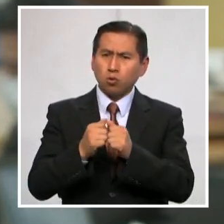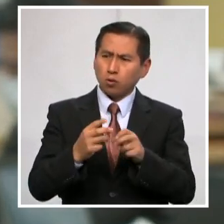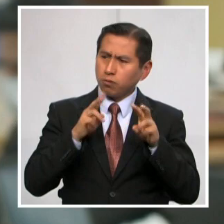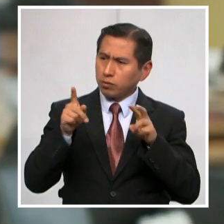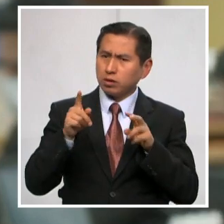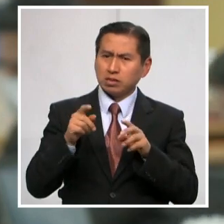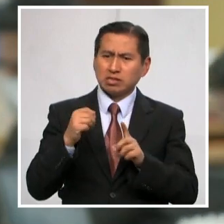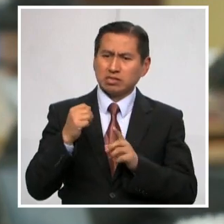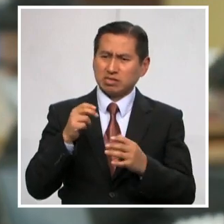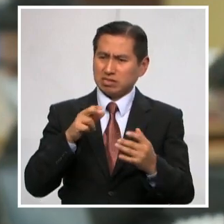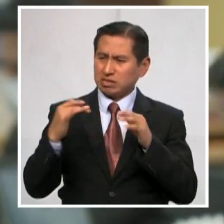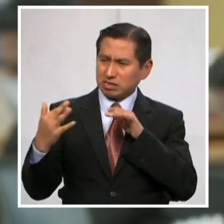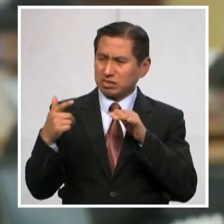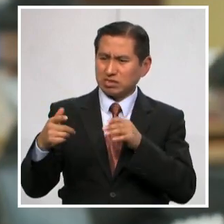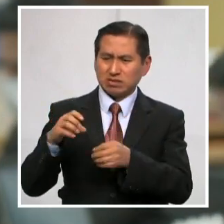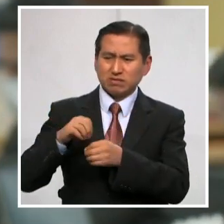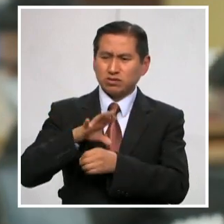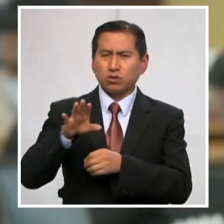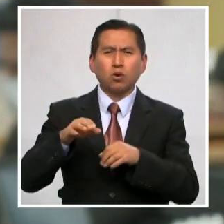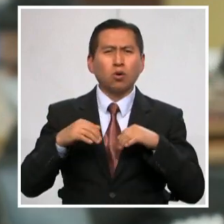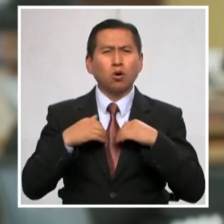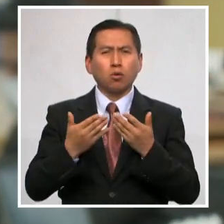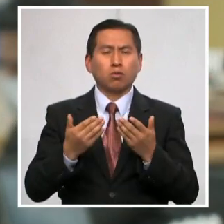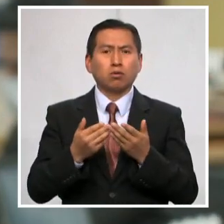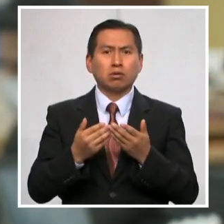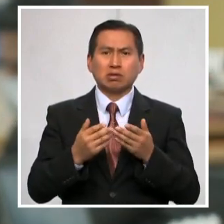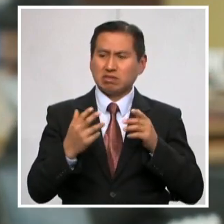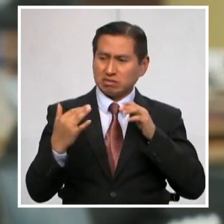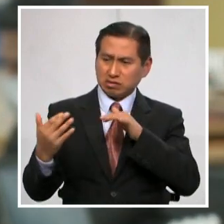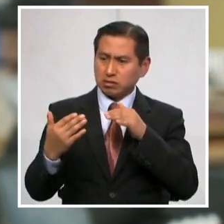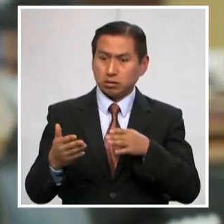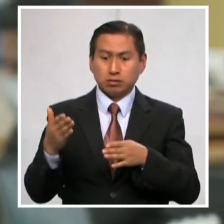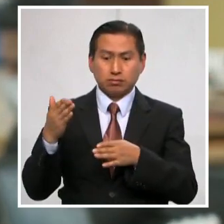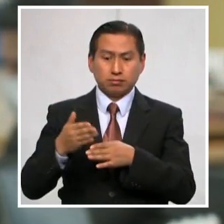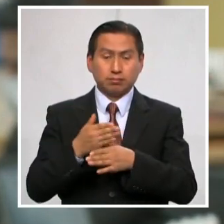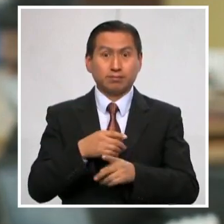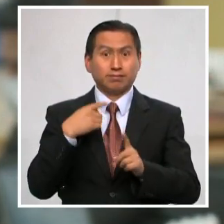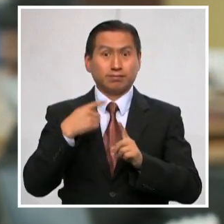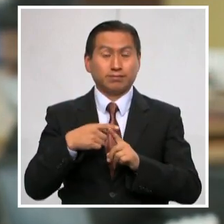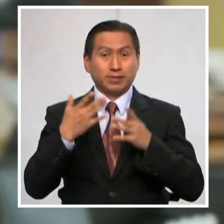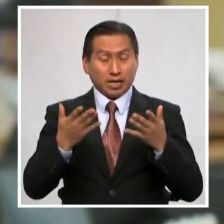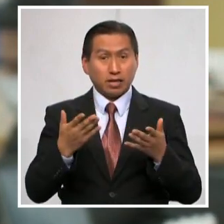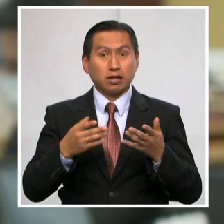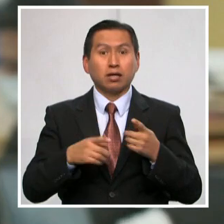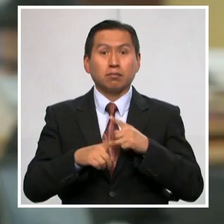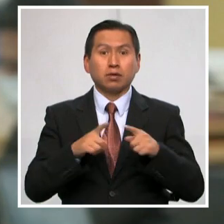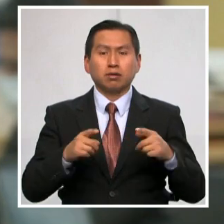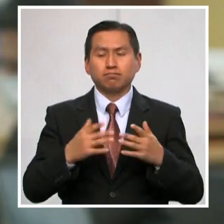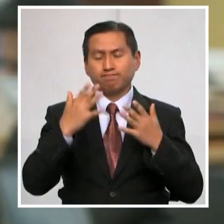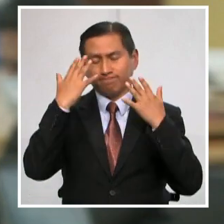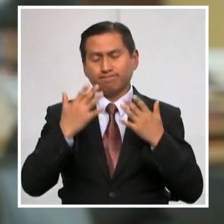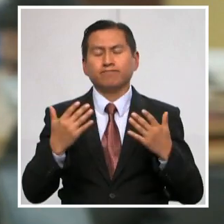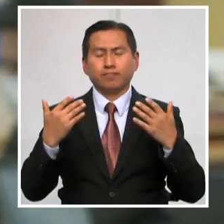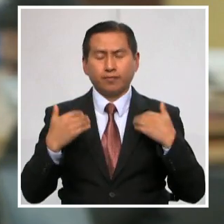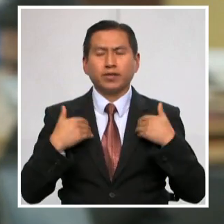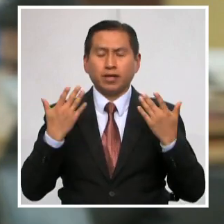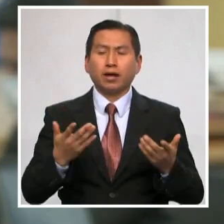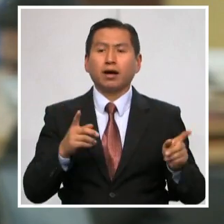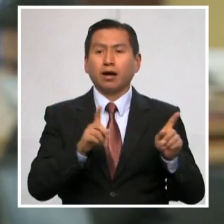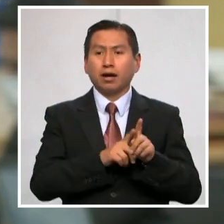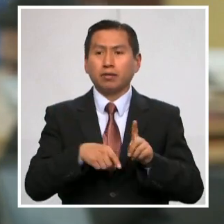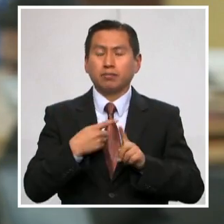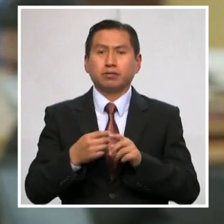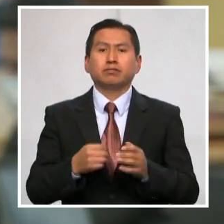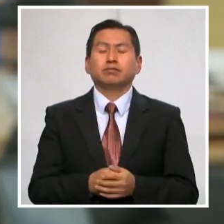el virus. Una lucha donde hemos tenido avances y donde también hemos tenido tristezas. Primero,